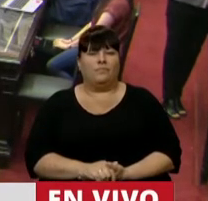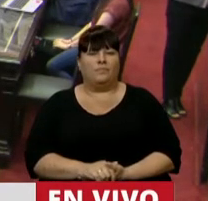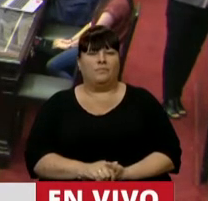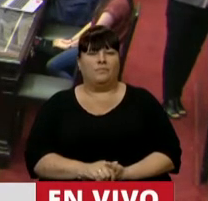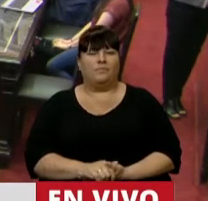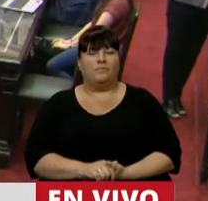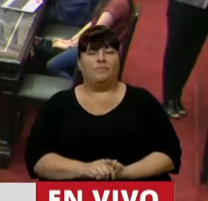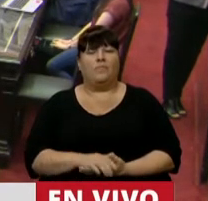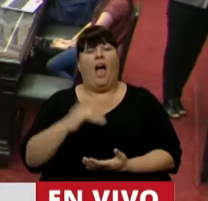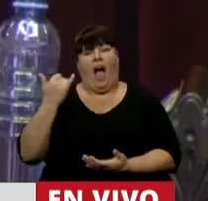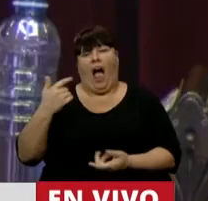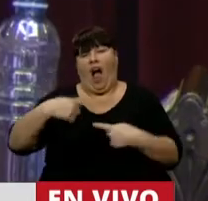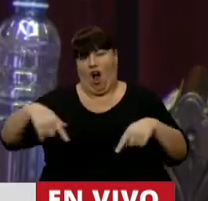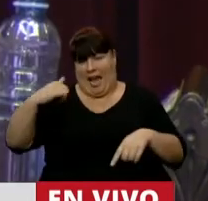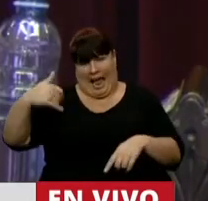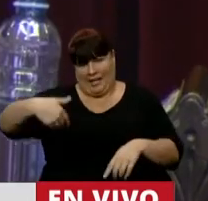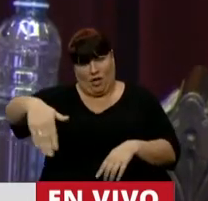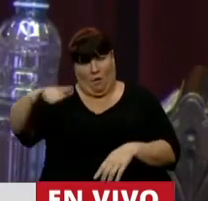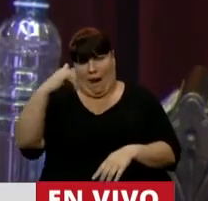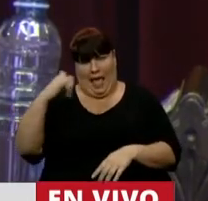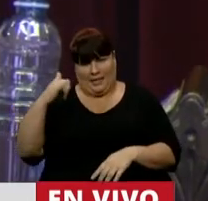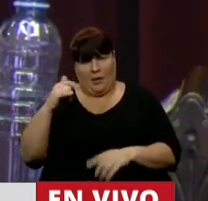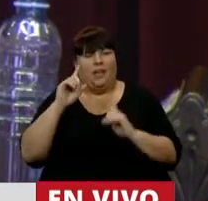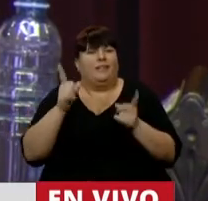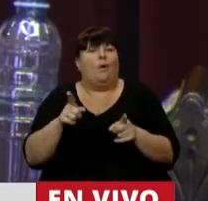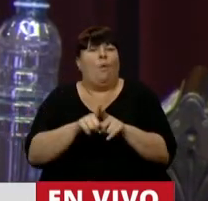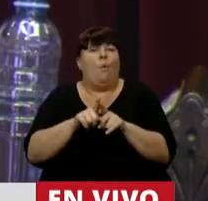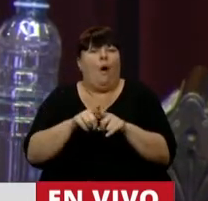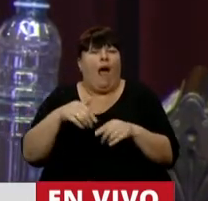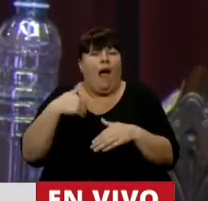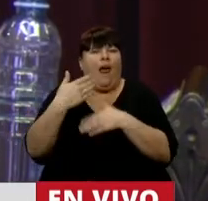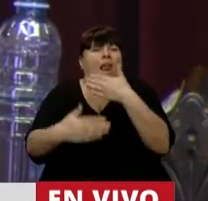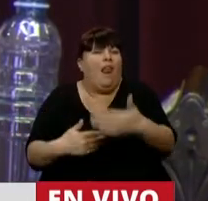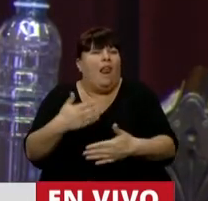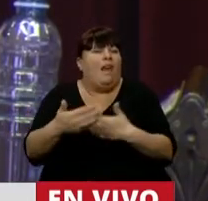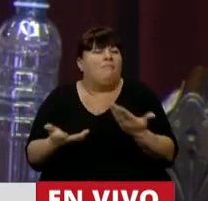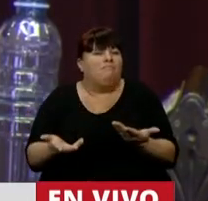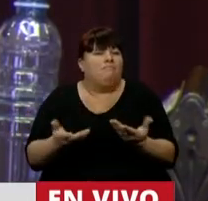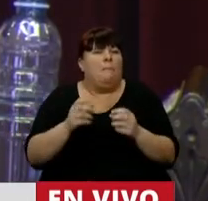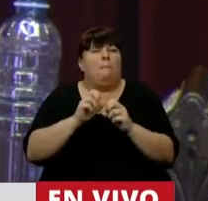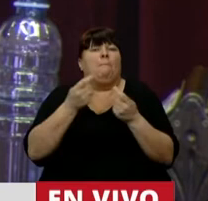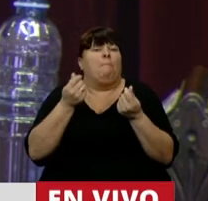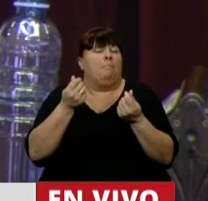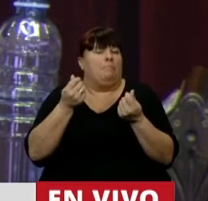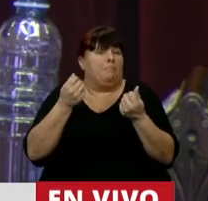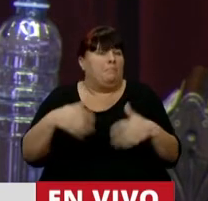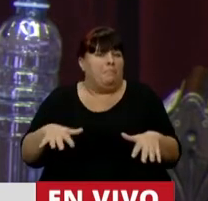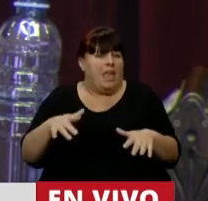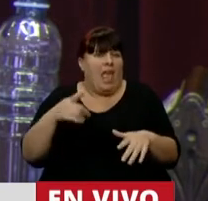entre los efectos negativos que va a tener es dar un paso más adelante en la pérdida de